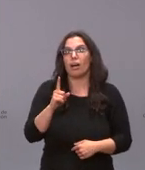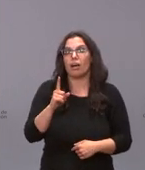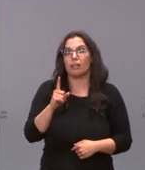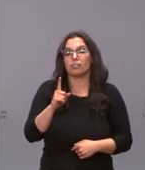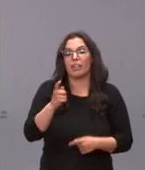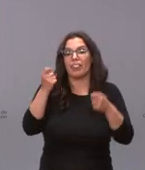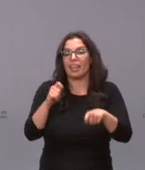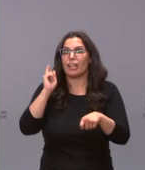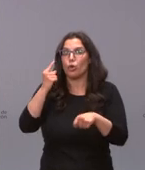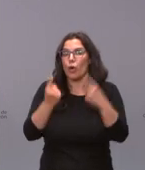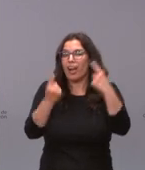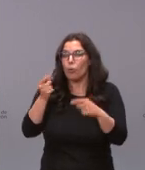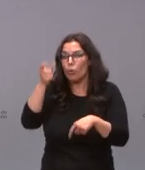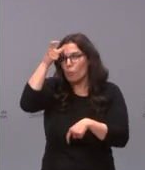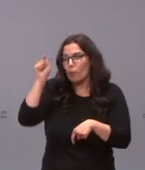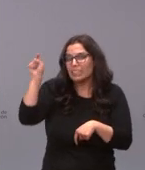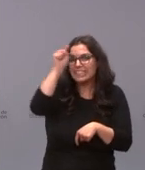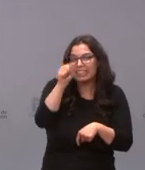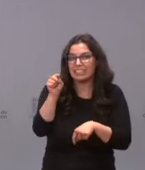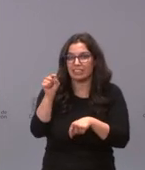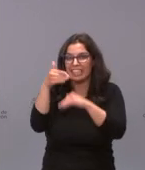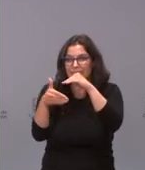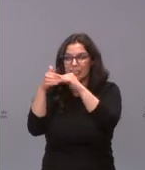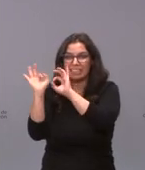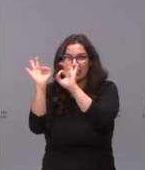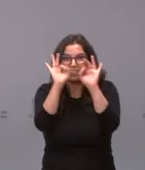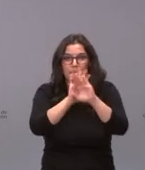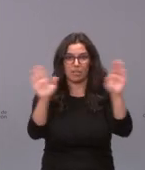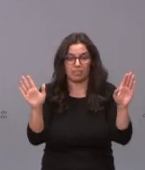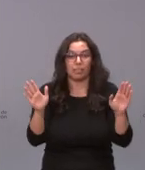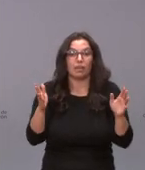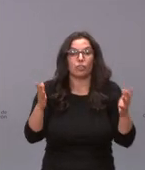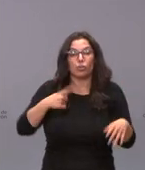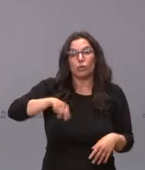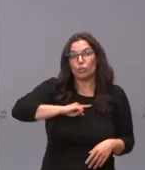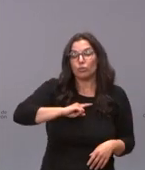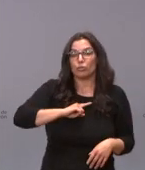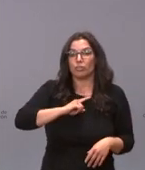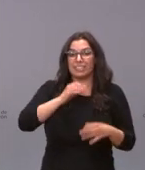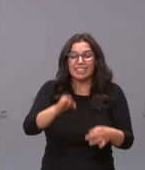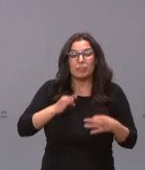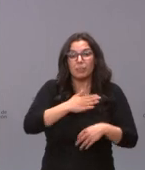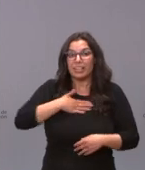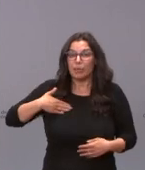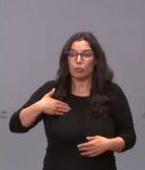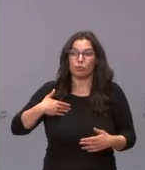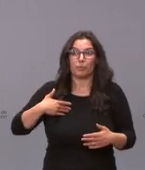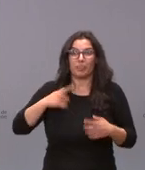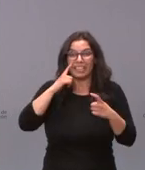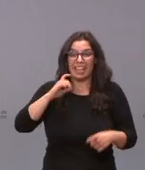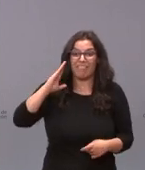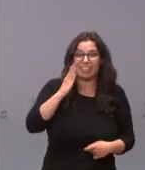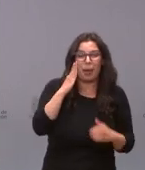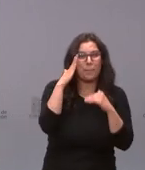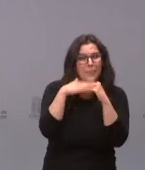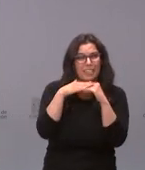municipios y limitándolo solo a la hostelería nuestra intención siempre es intentar hacer el menor daño